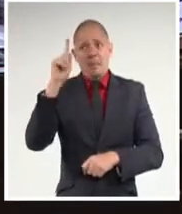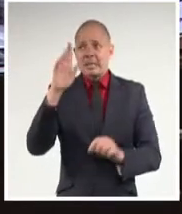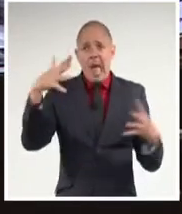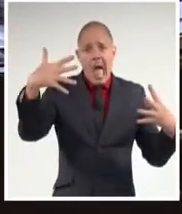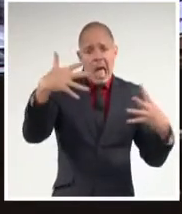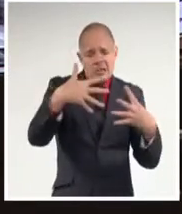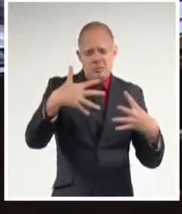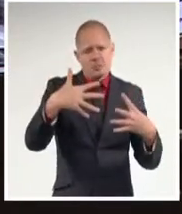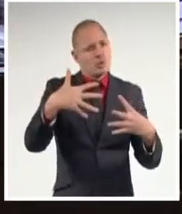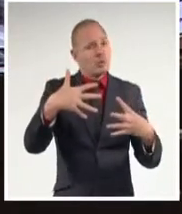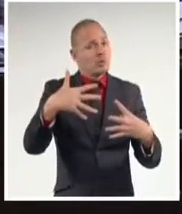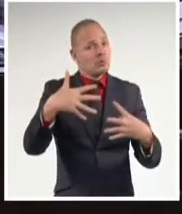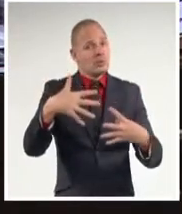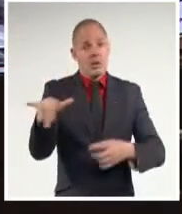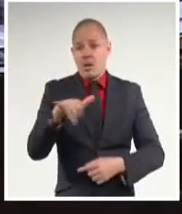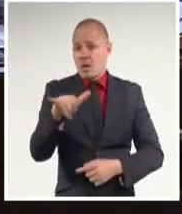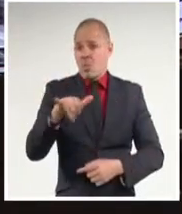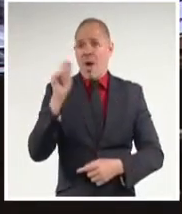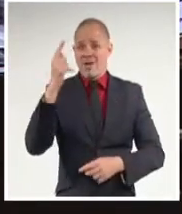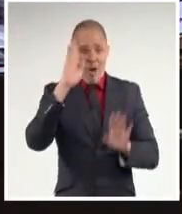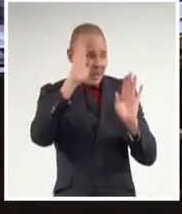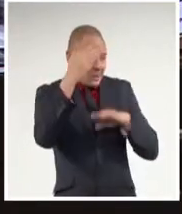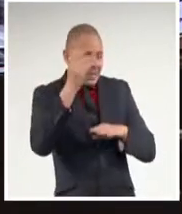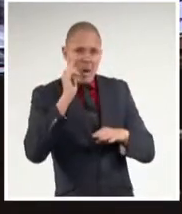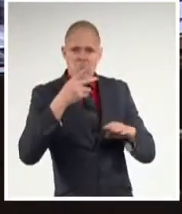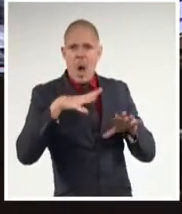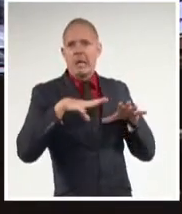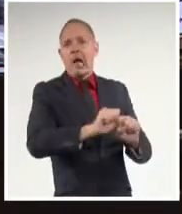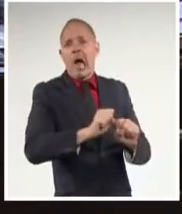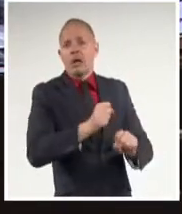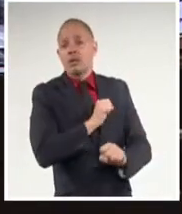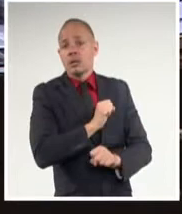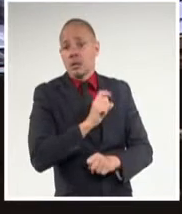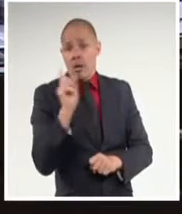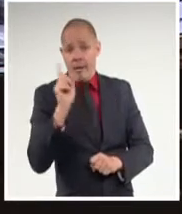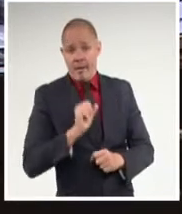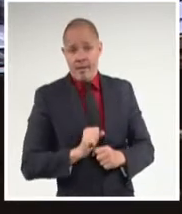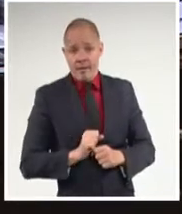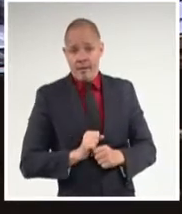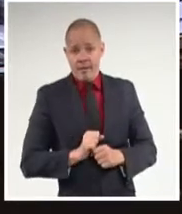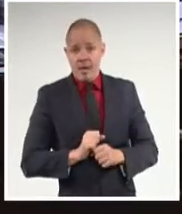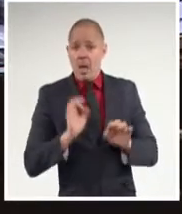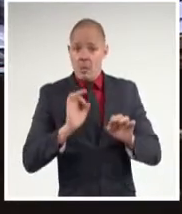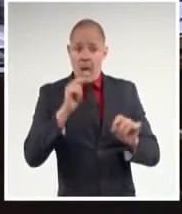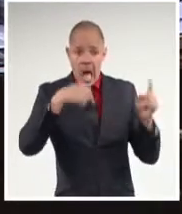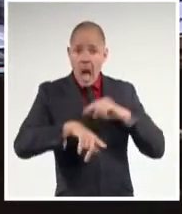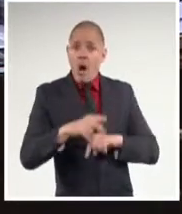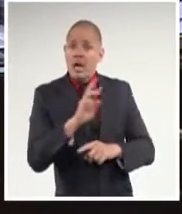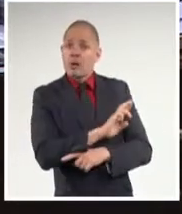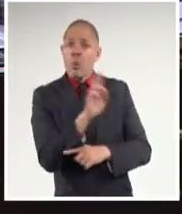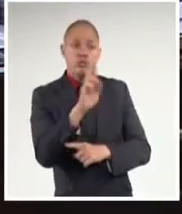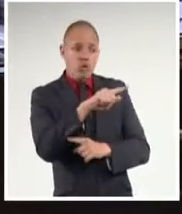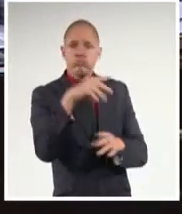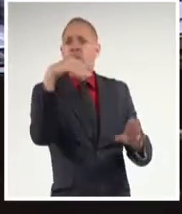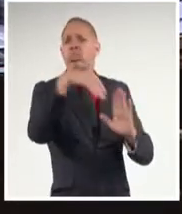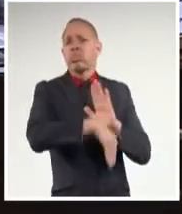a la normalización de relaciones, sino que quiere tomar como legado